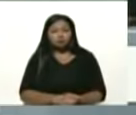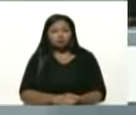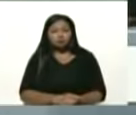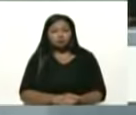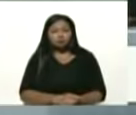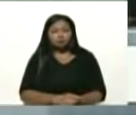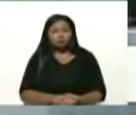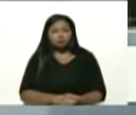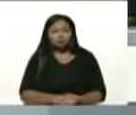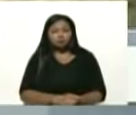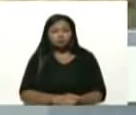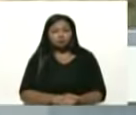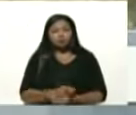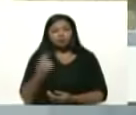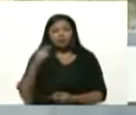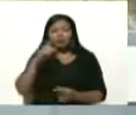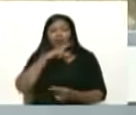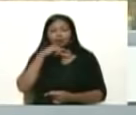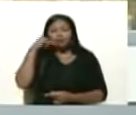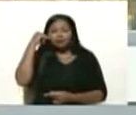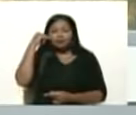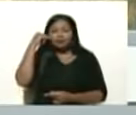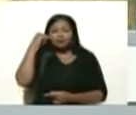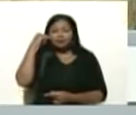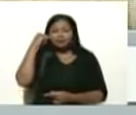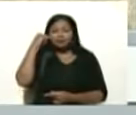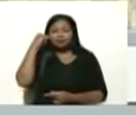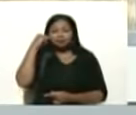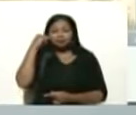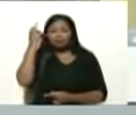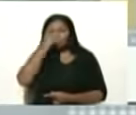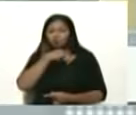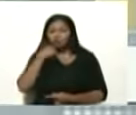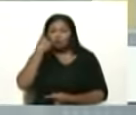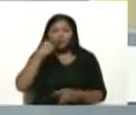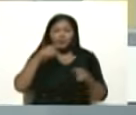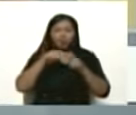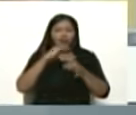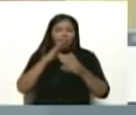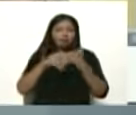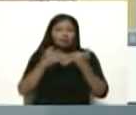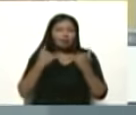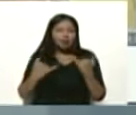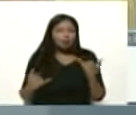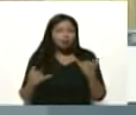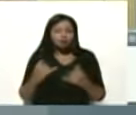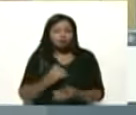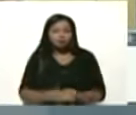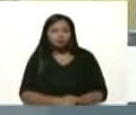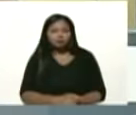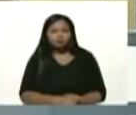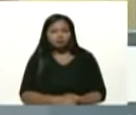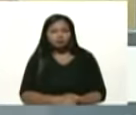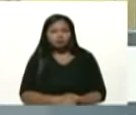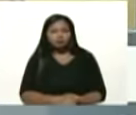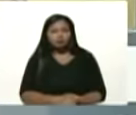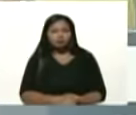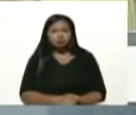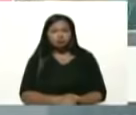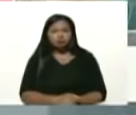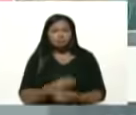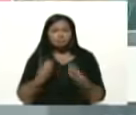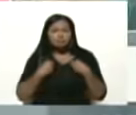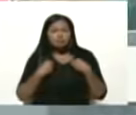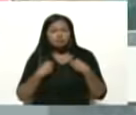tuvo la sonrisa en su rostro hasta el último segundo vivió